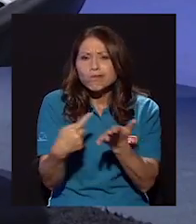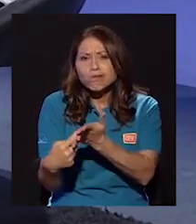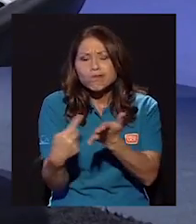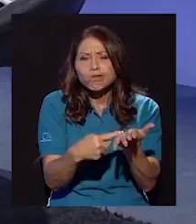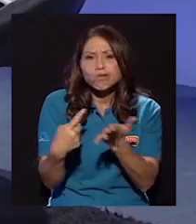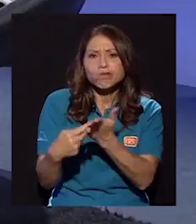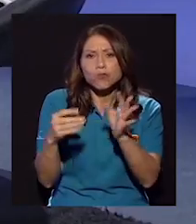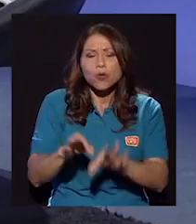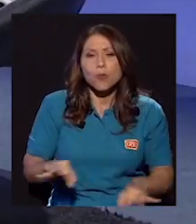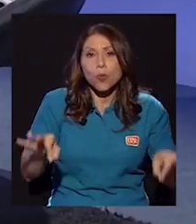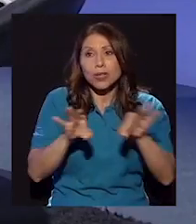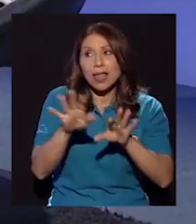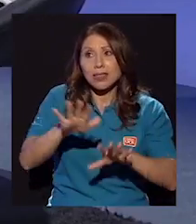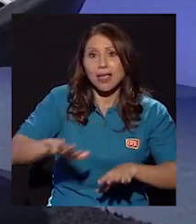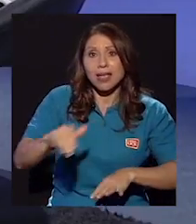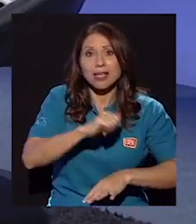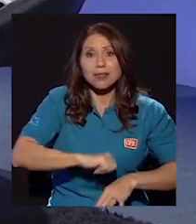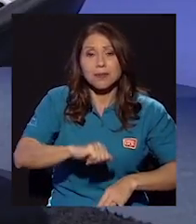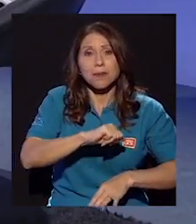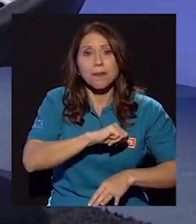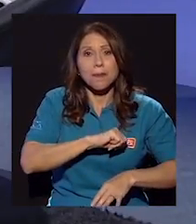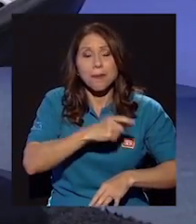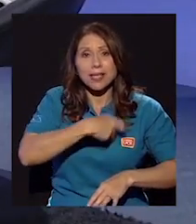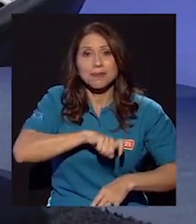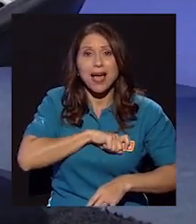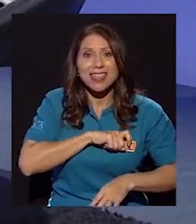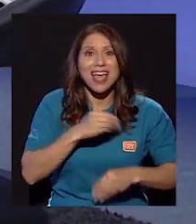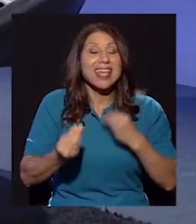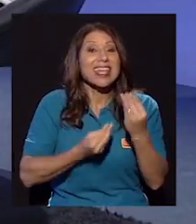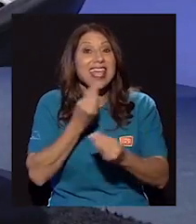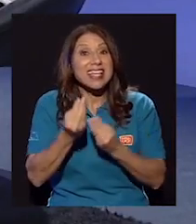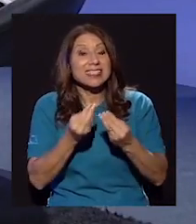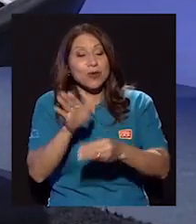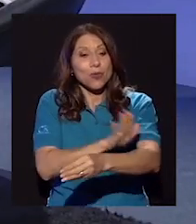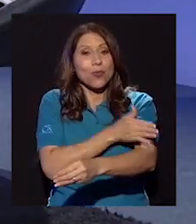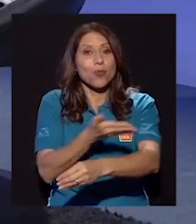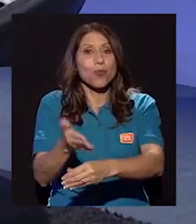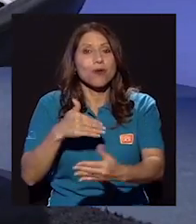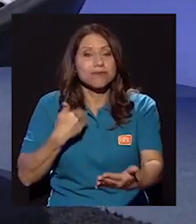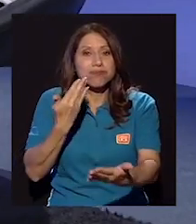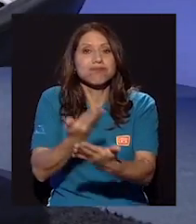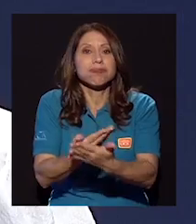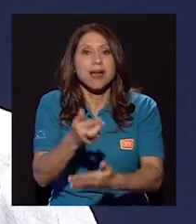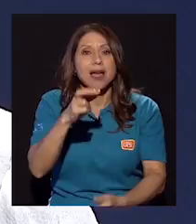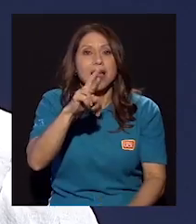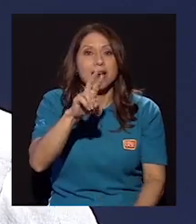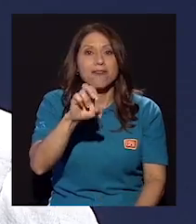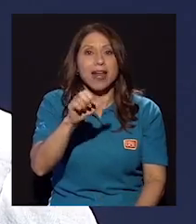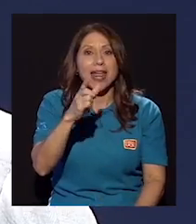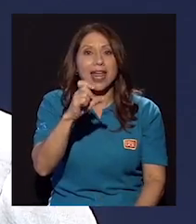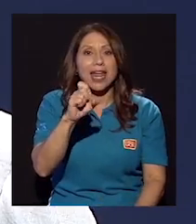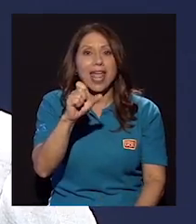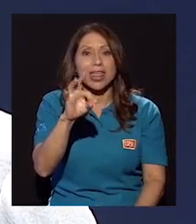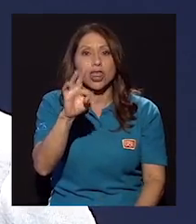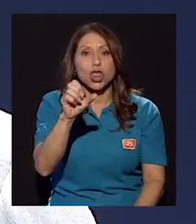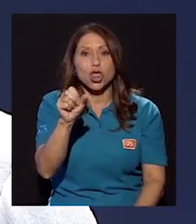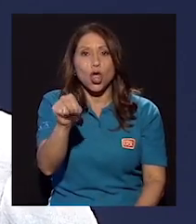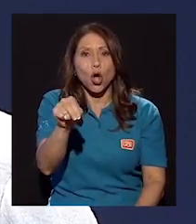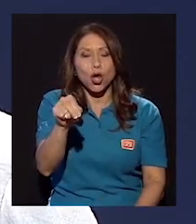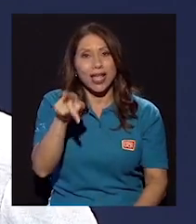español es la llegada del reggaetón, que es una cosa muy importante y muy interesante a la hora de